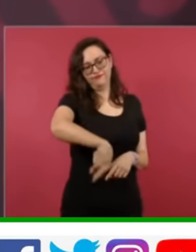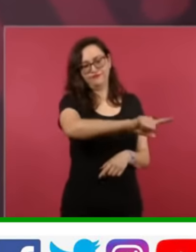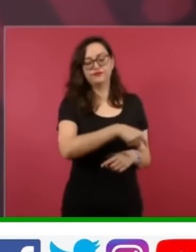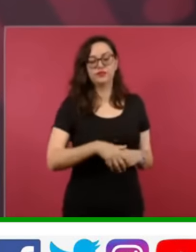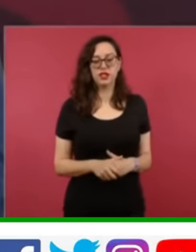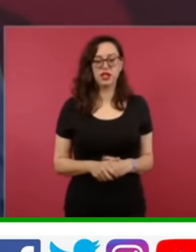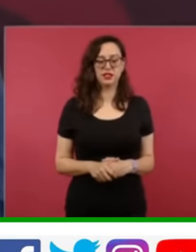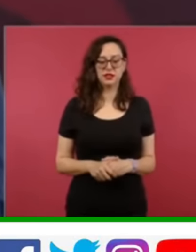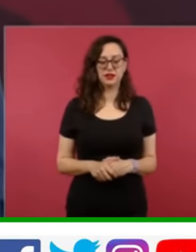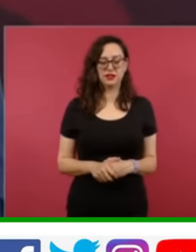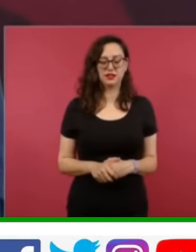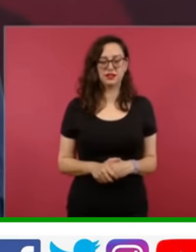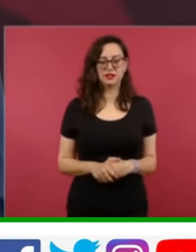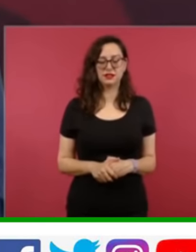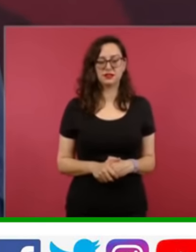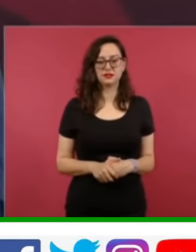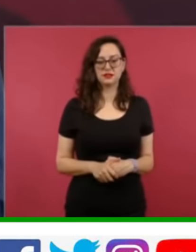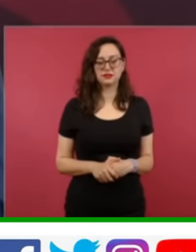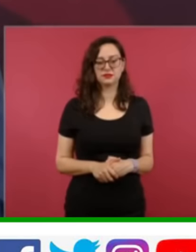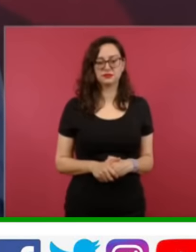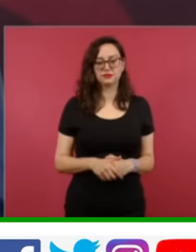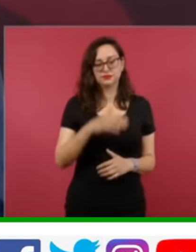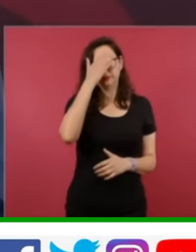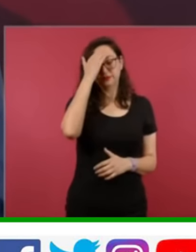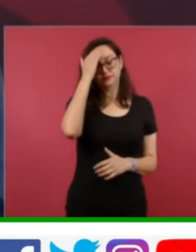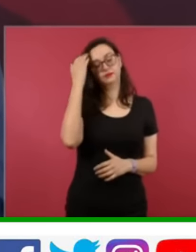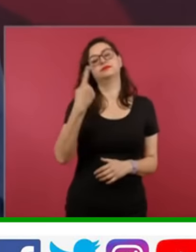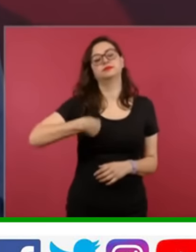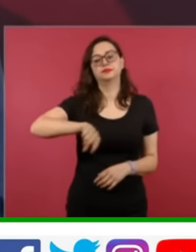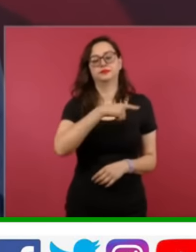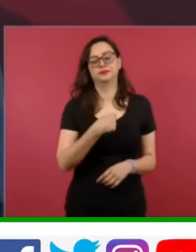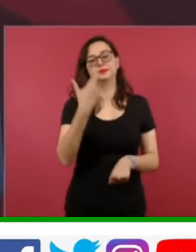no están aquí. No somos nosotros.